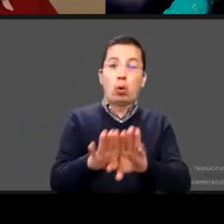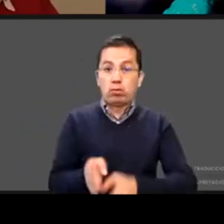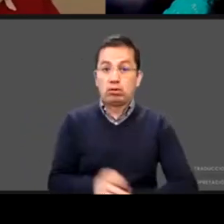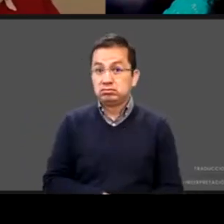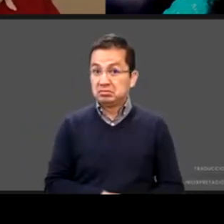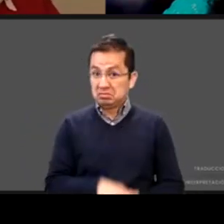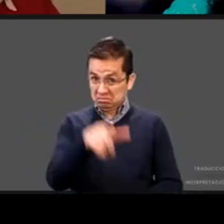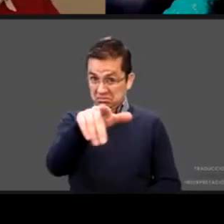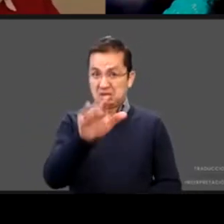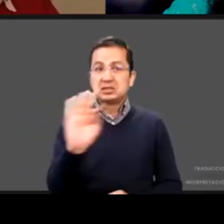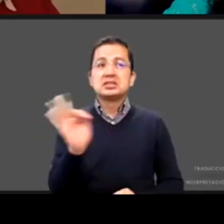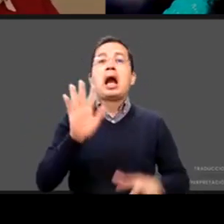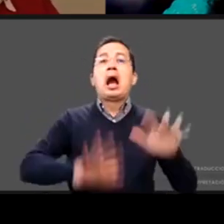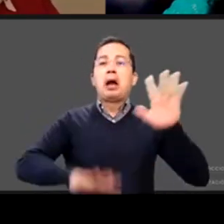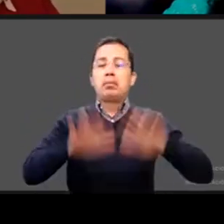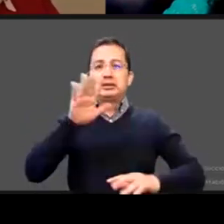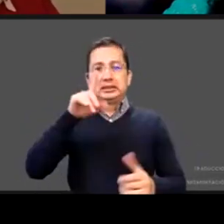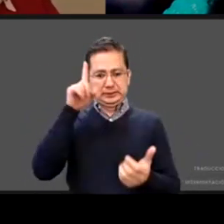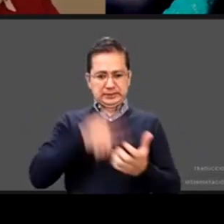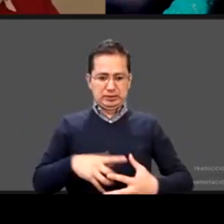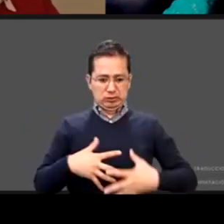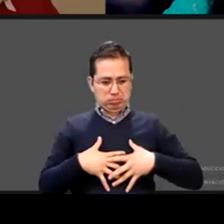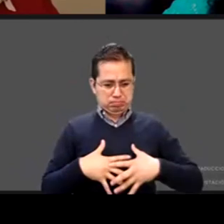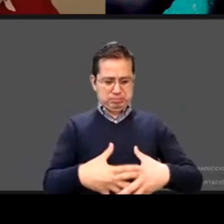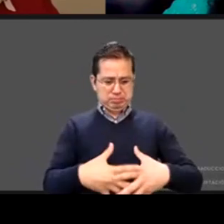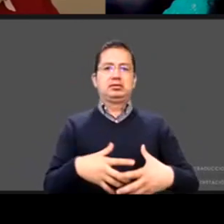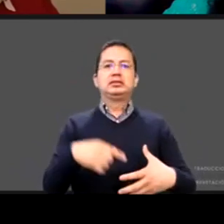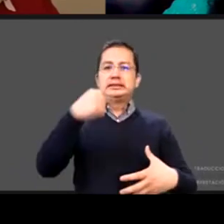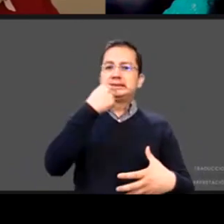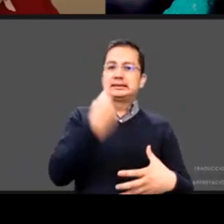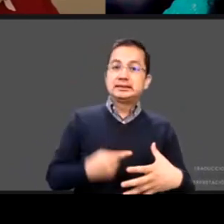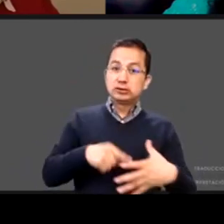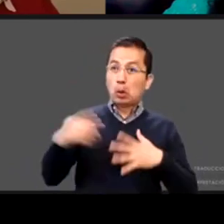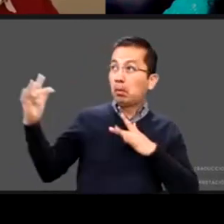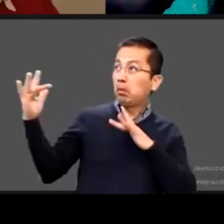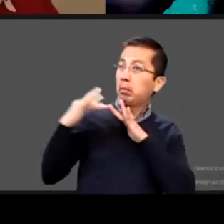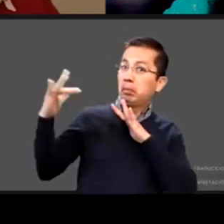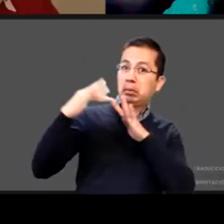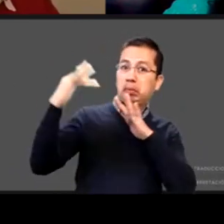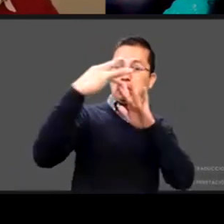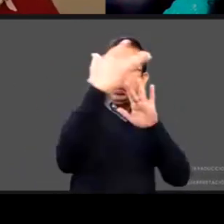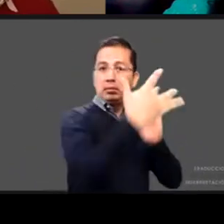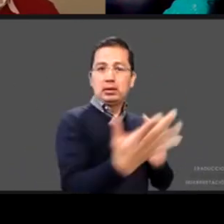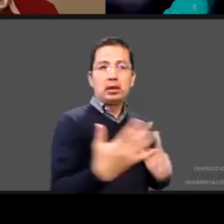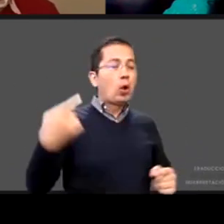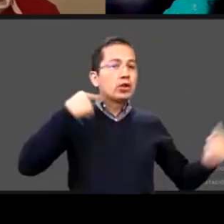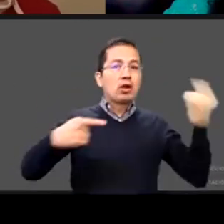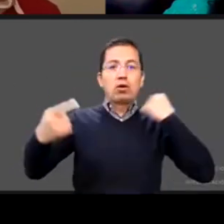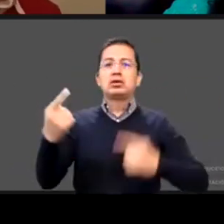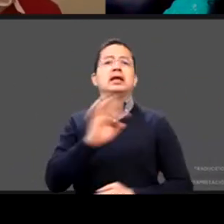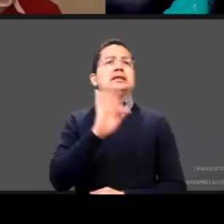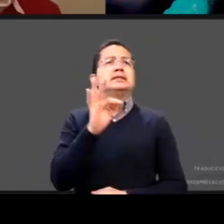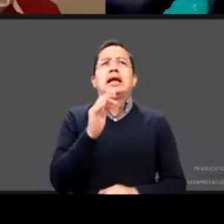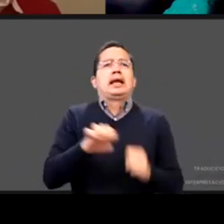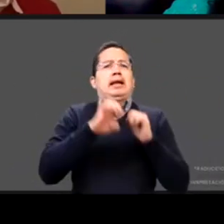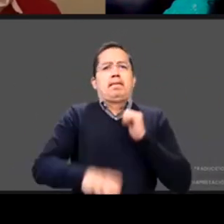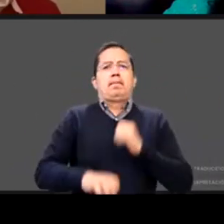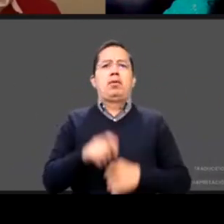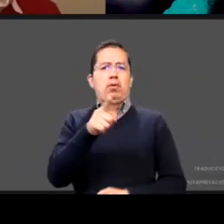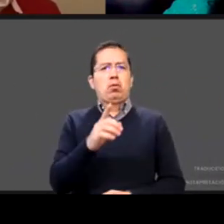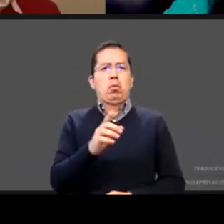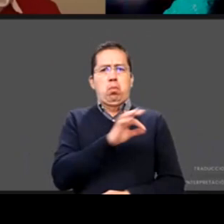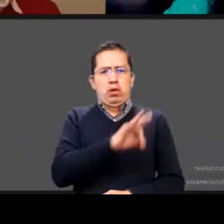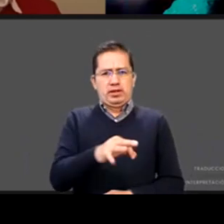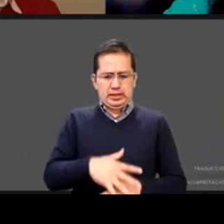será que lo hable mientras estaba embarazada y entonces uno es todo lo que tú hablas en voz alta si ustedes en este momento ponen su mano